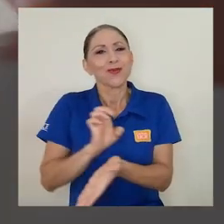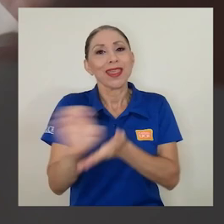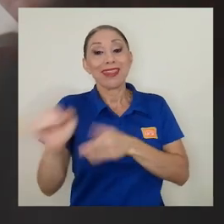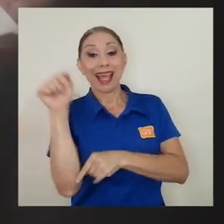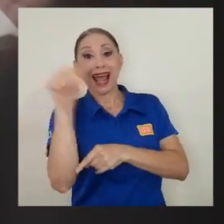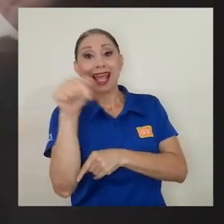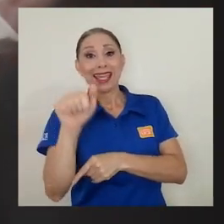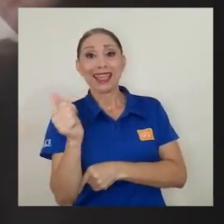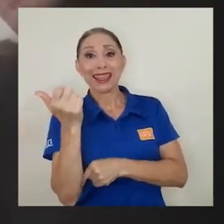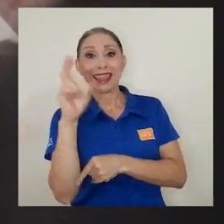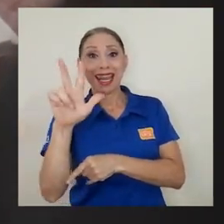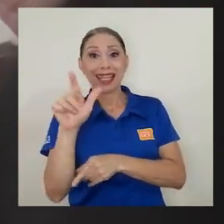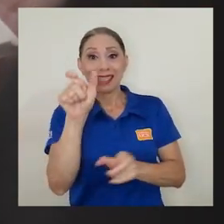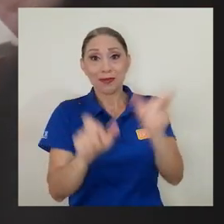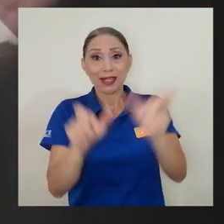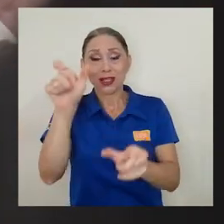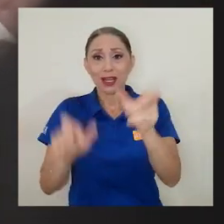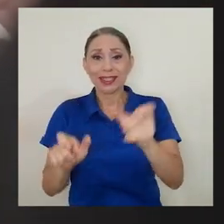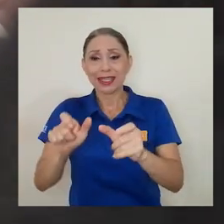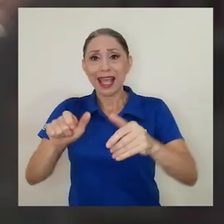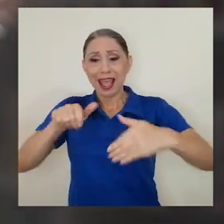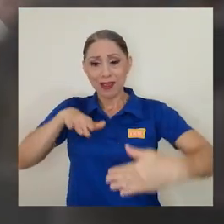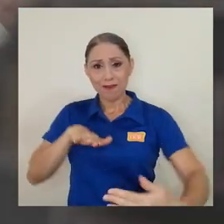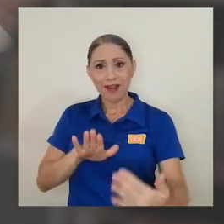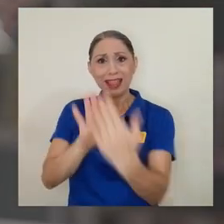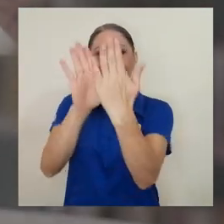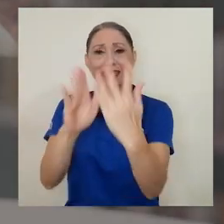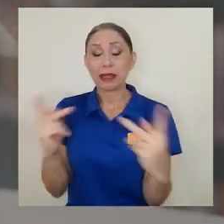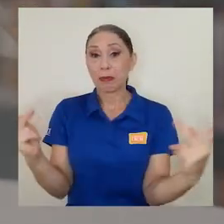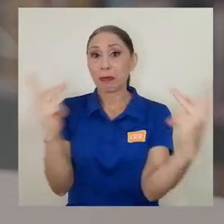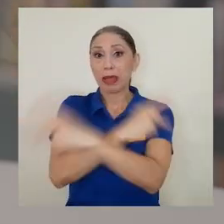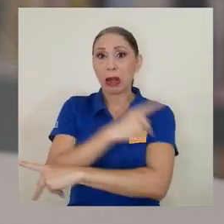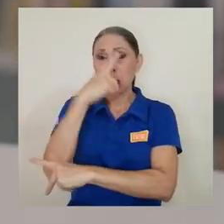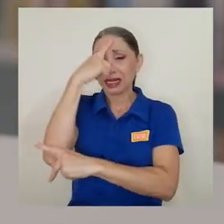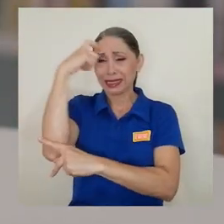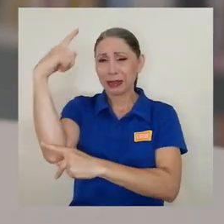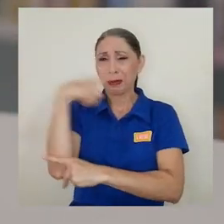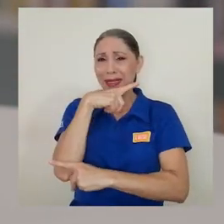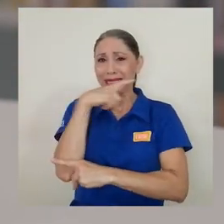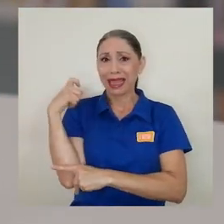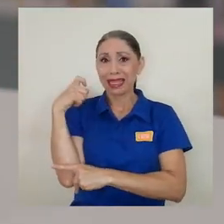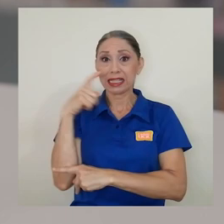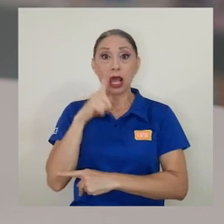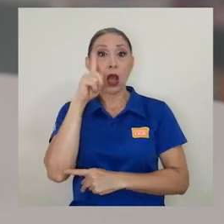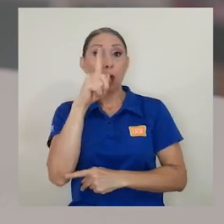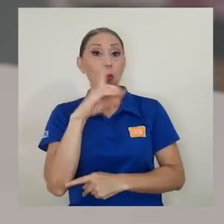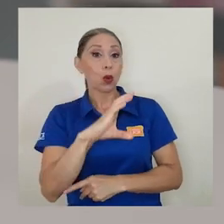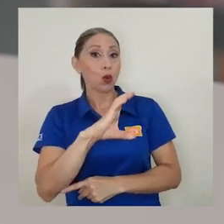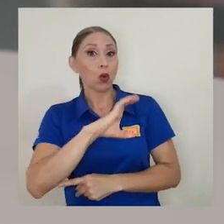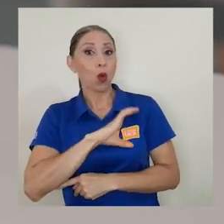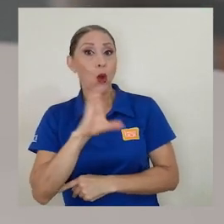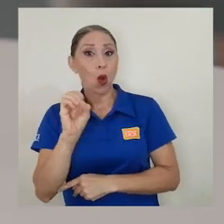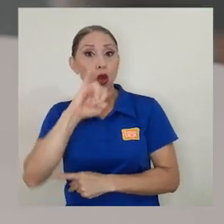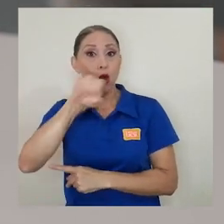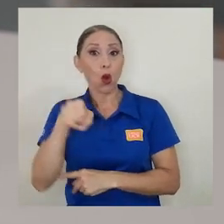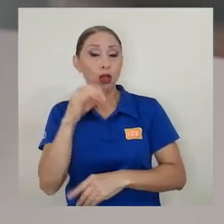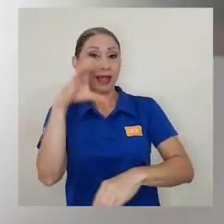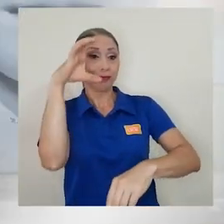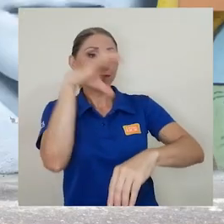personajes a confrontarse con sus peores pesadillas al ser detenidos y cuestionados por un oficial del OIJ.